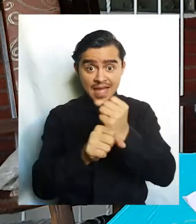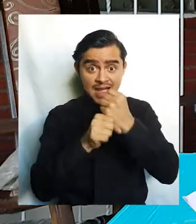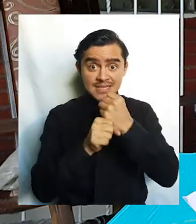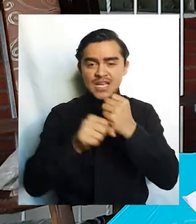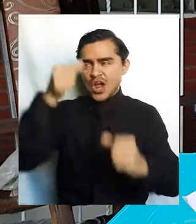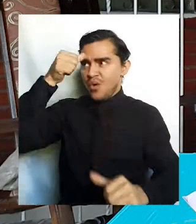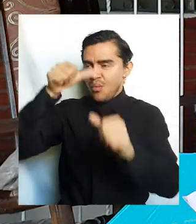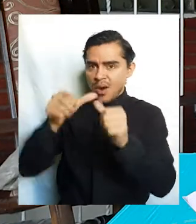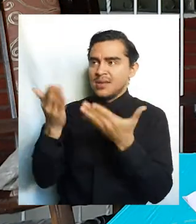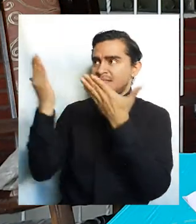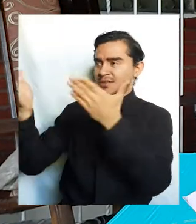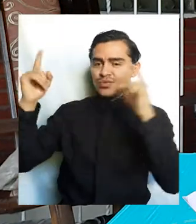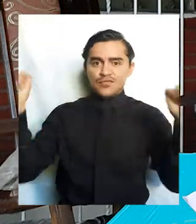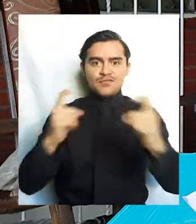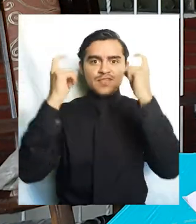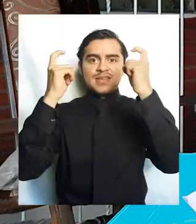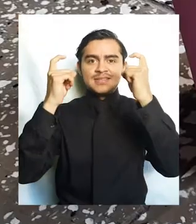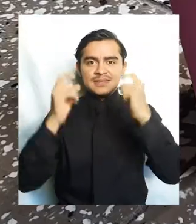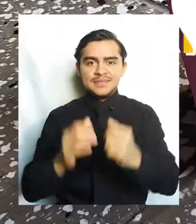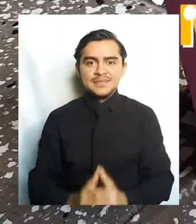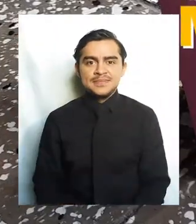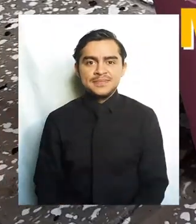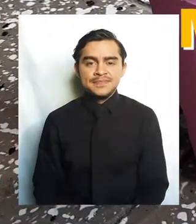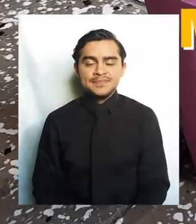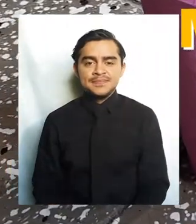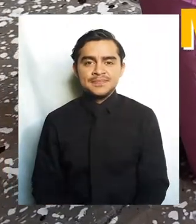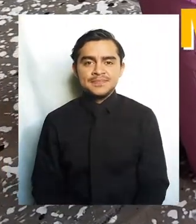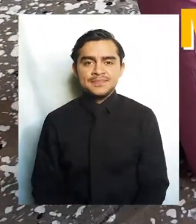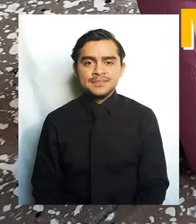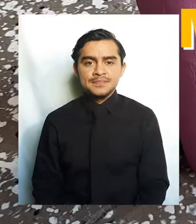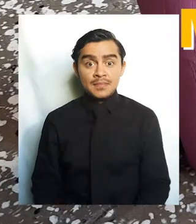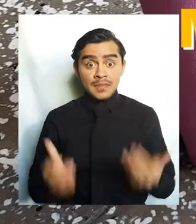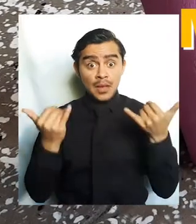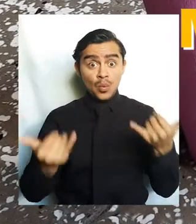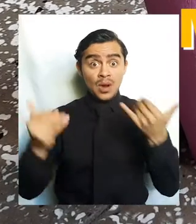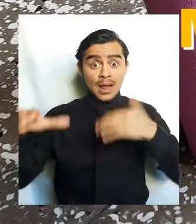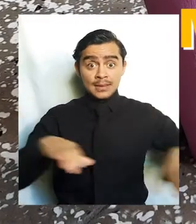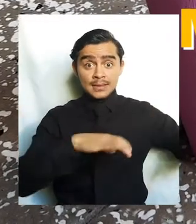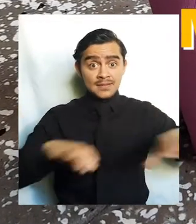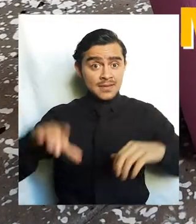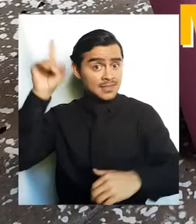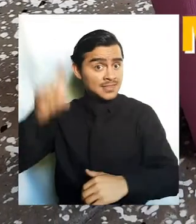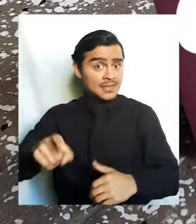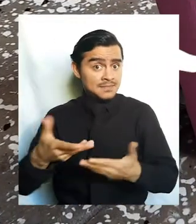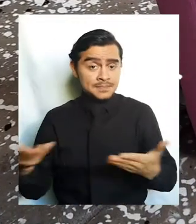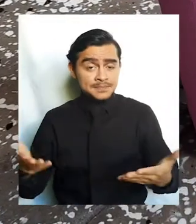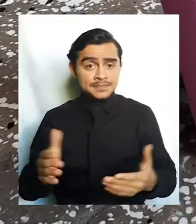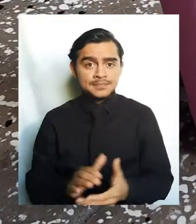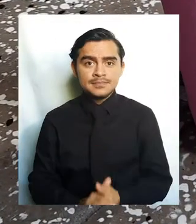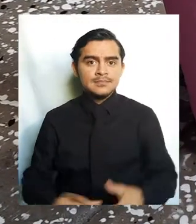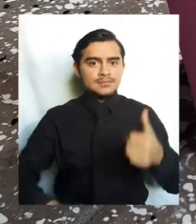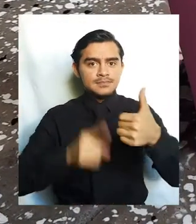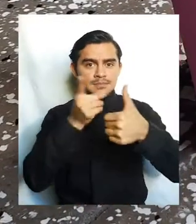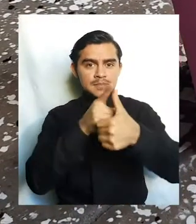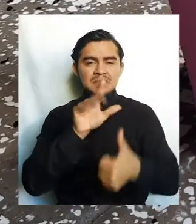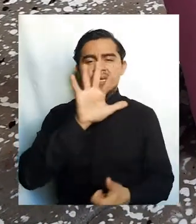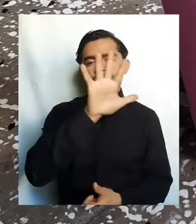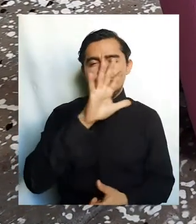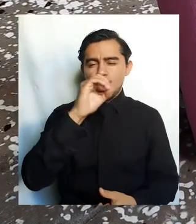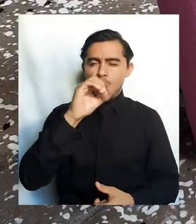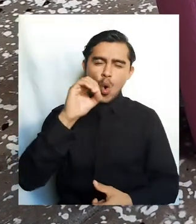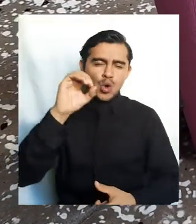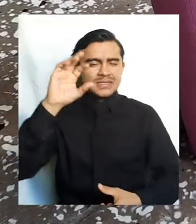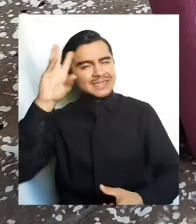a la celebración de sus fiestas patrias. Para esta actividad vamos a necesitar 5 o 6